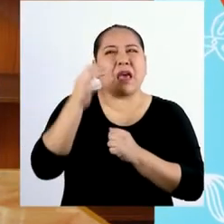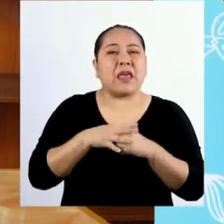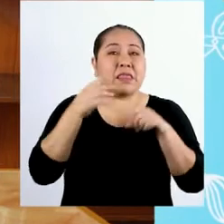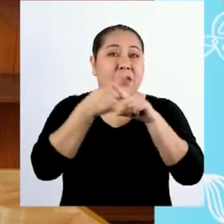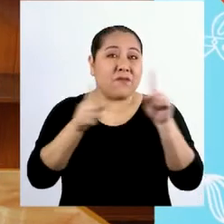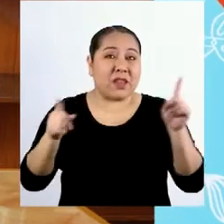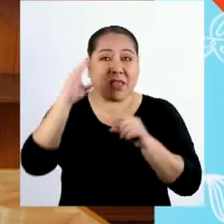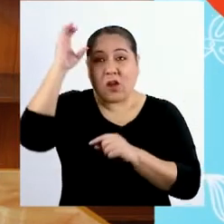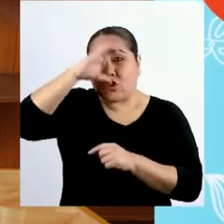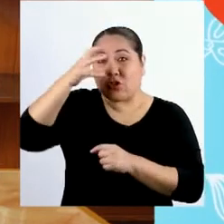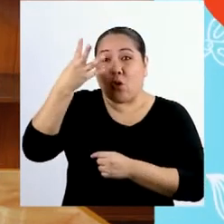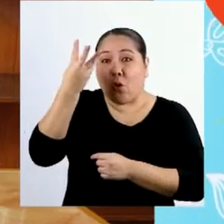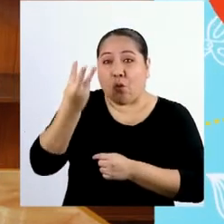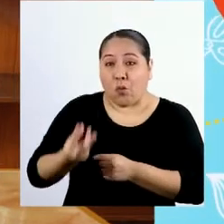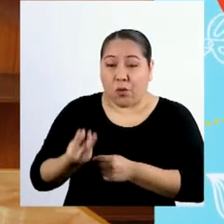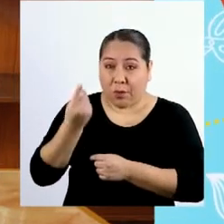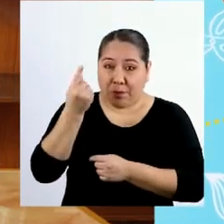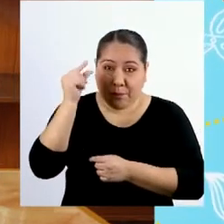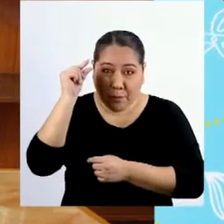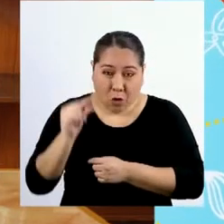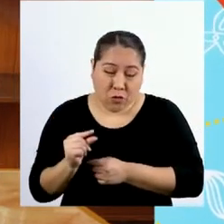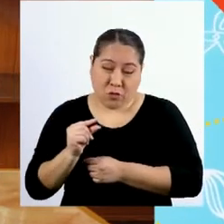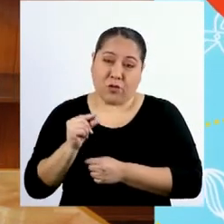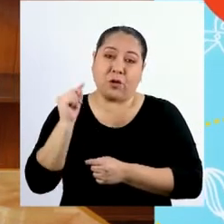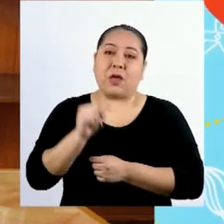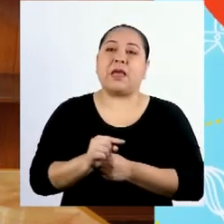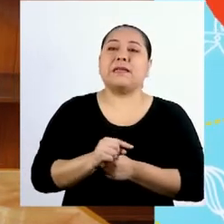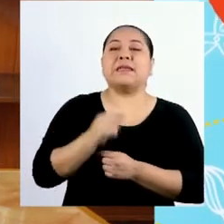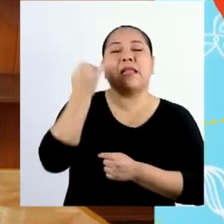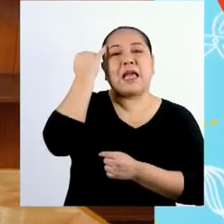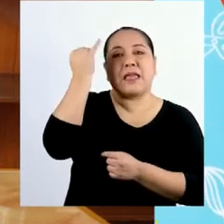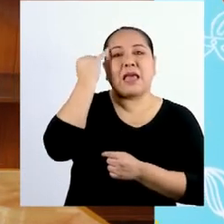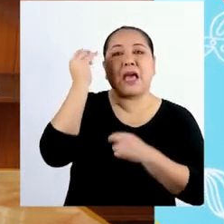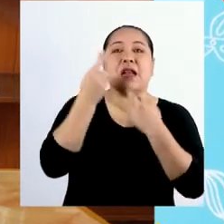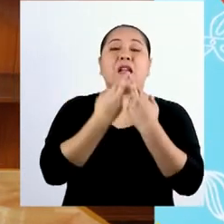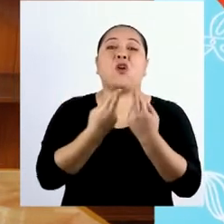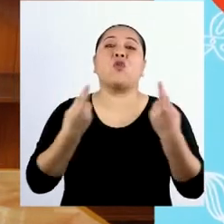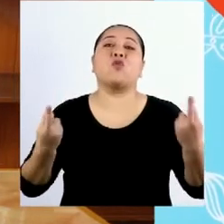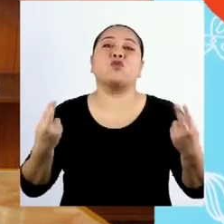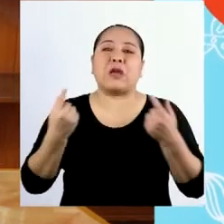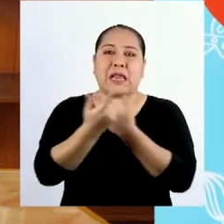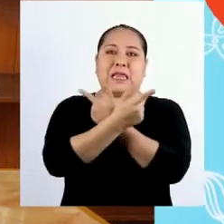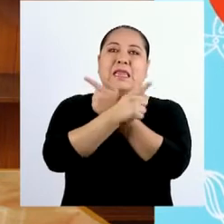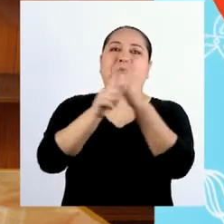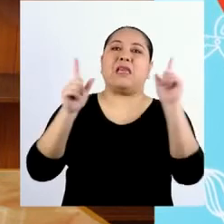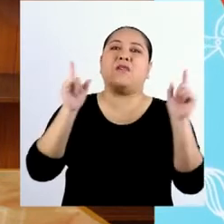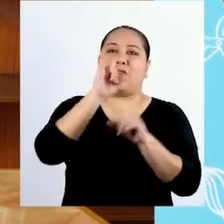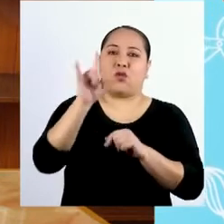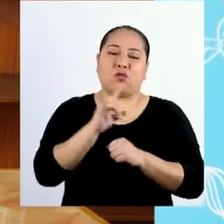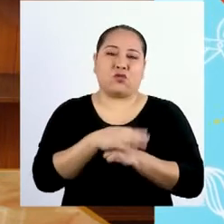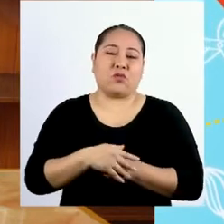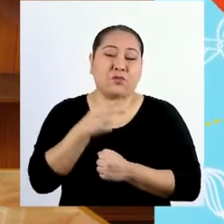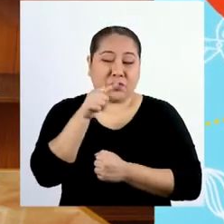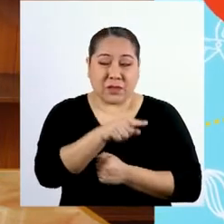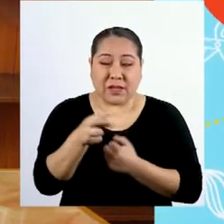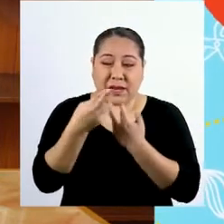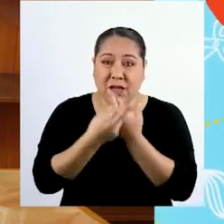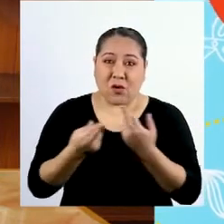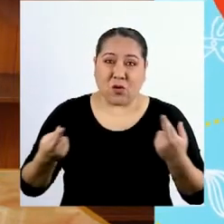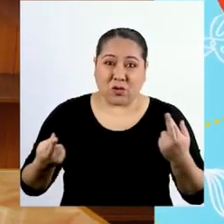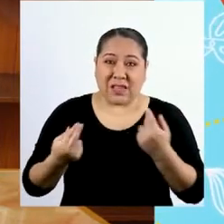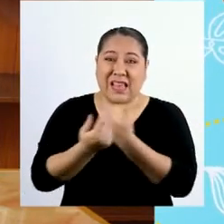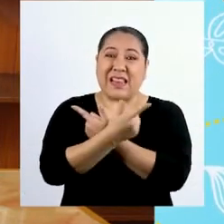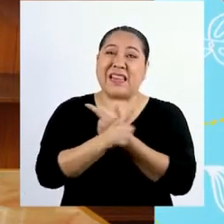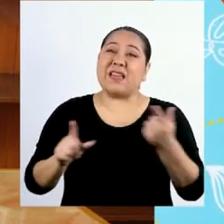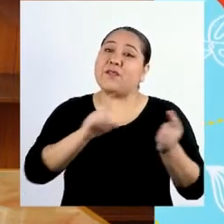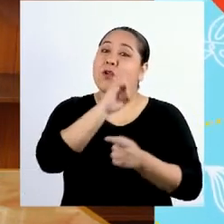opuesta al concepto de escasez es la noción de recurso de libre uso. Los recursos de libre uso son